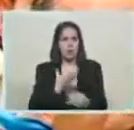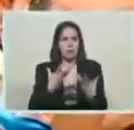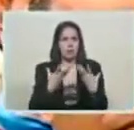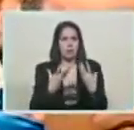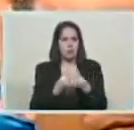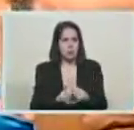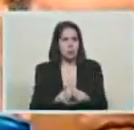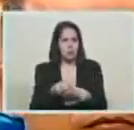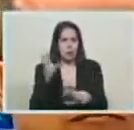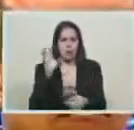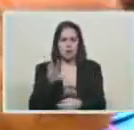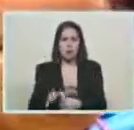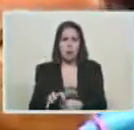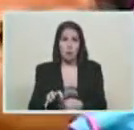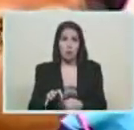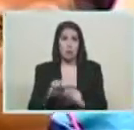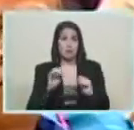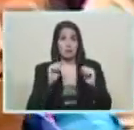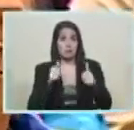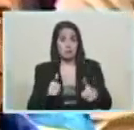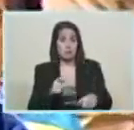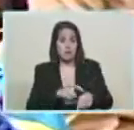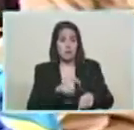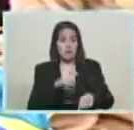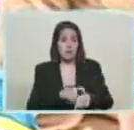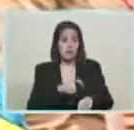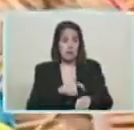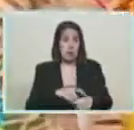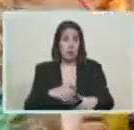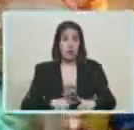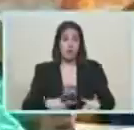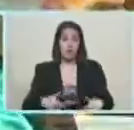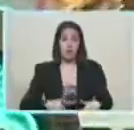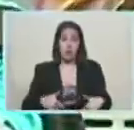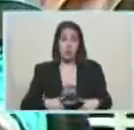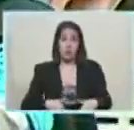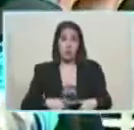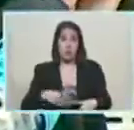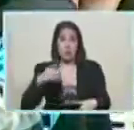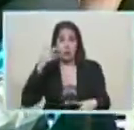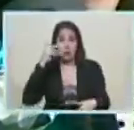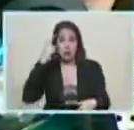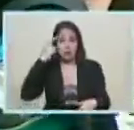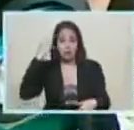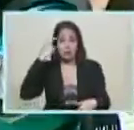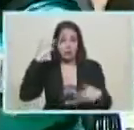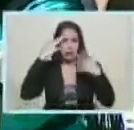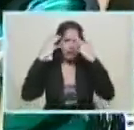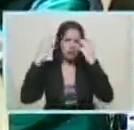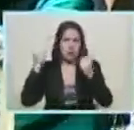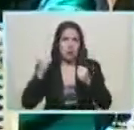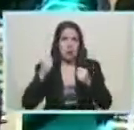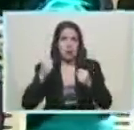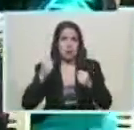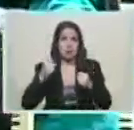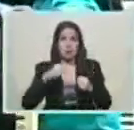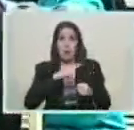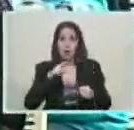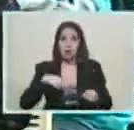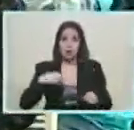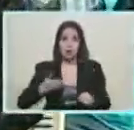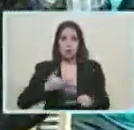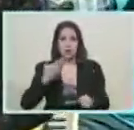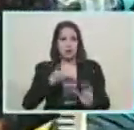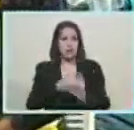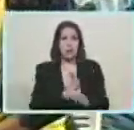gobierno revolucionario dedica tiempo, recursos, esfuerzos, talento humano, para garantizar lo que para nosotros es lo más importante,